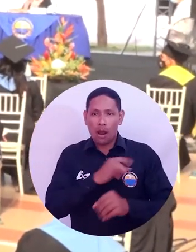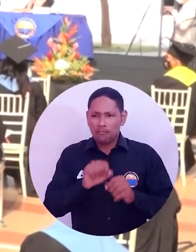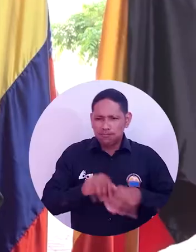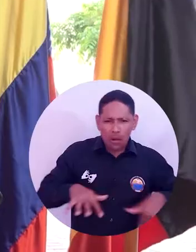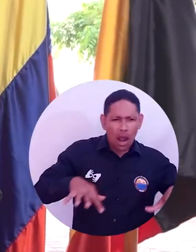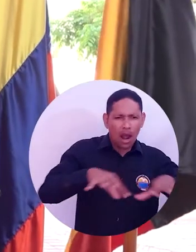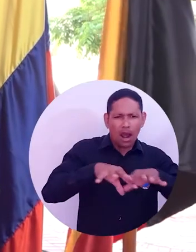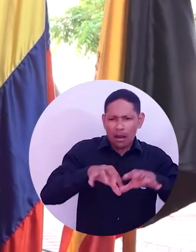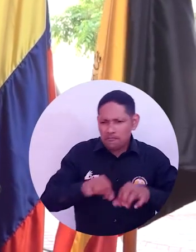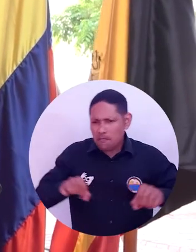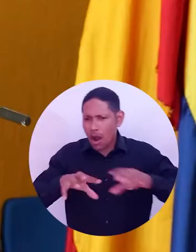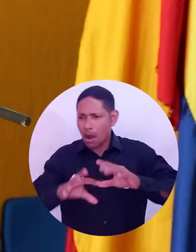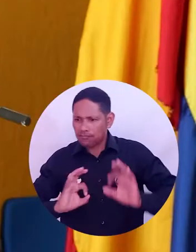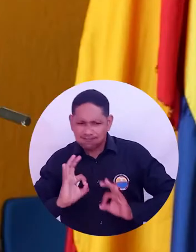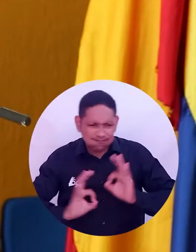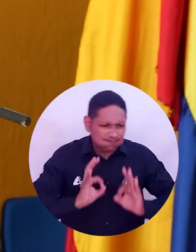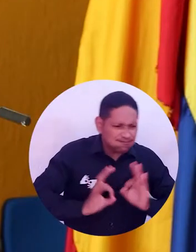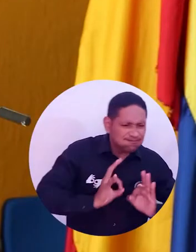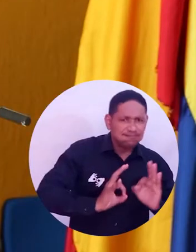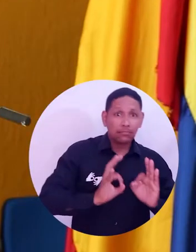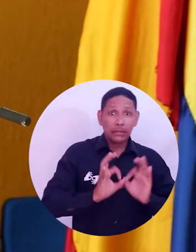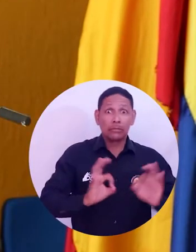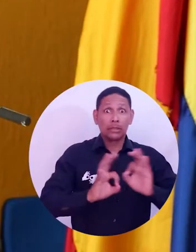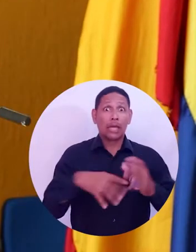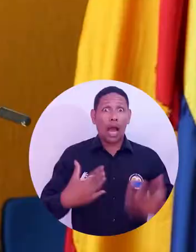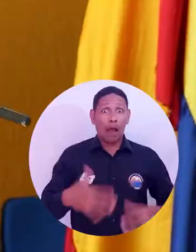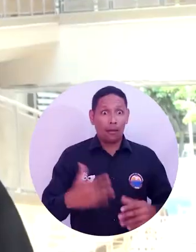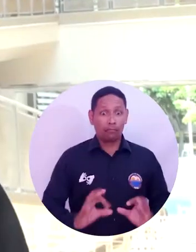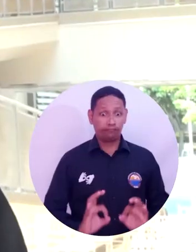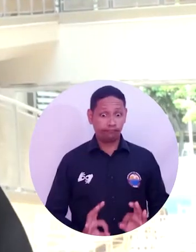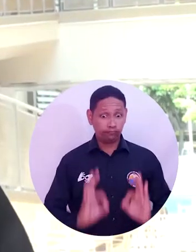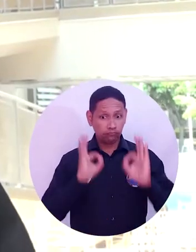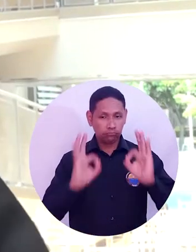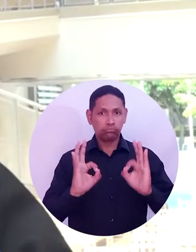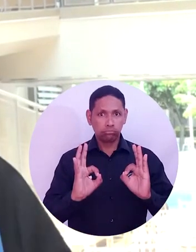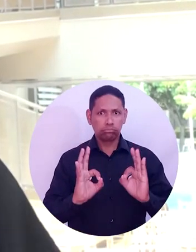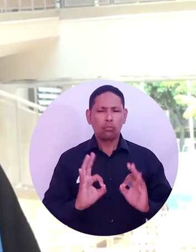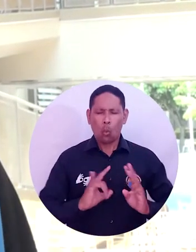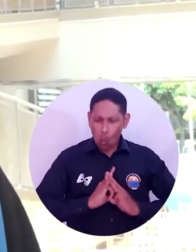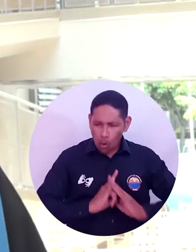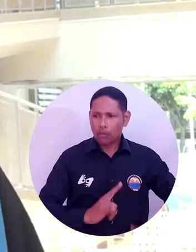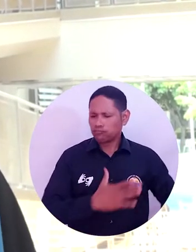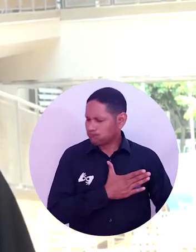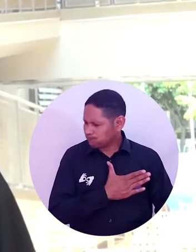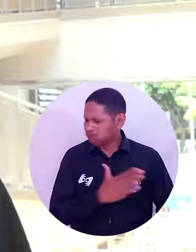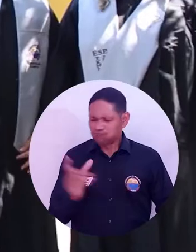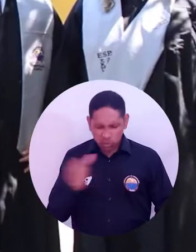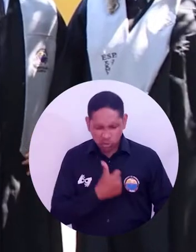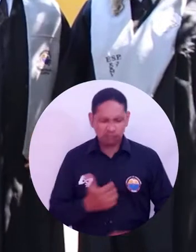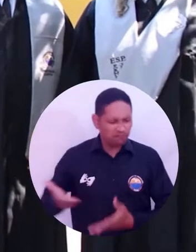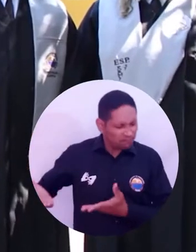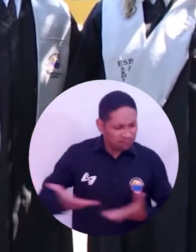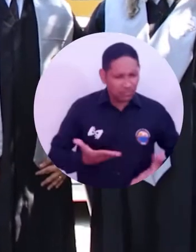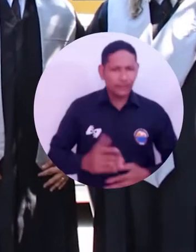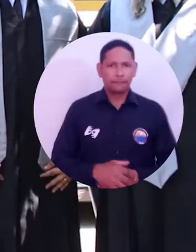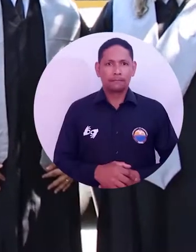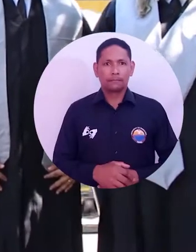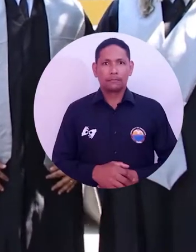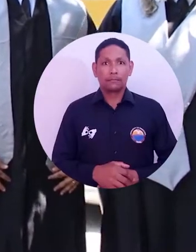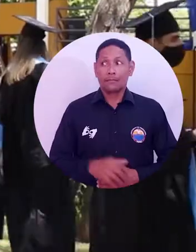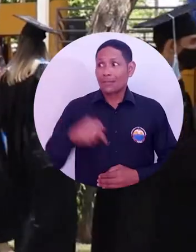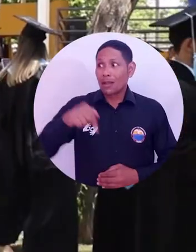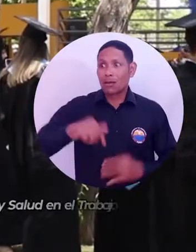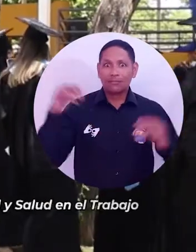ejercicio que a pesar de todas las exigencias que tiene, la Universidad decidió asumirlo y efectivamente lo hicimos con el mayor de los gustos. con esta